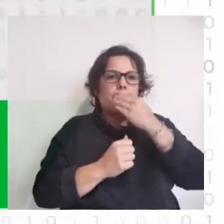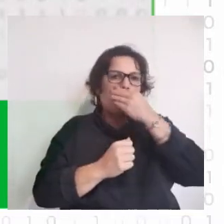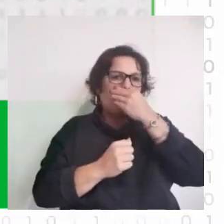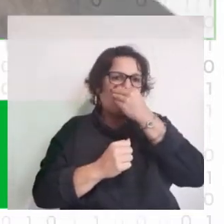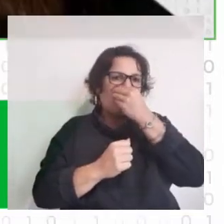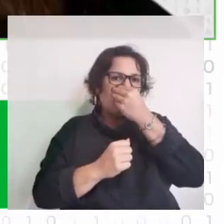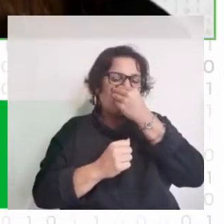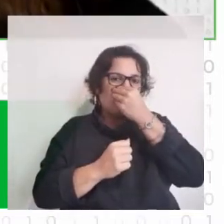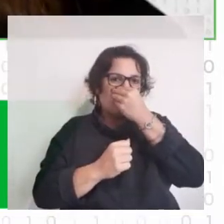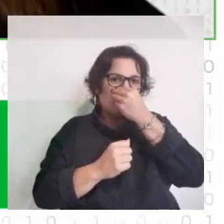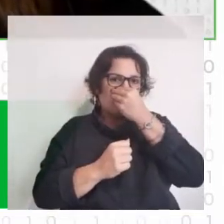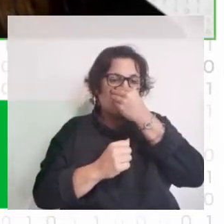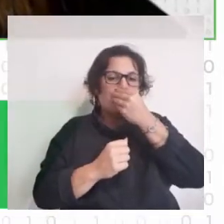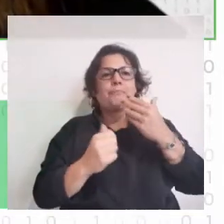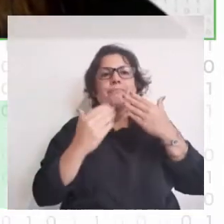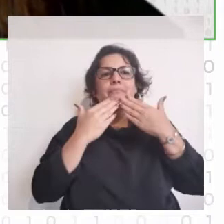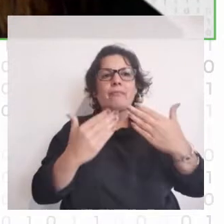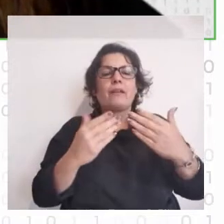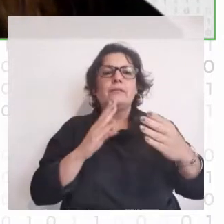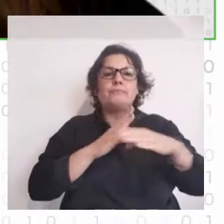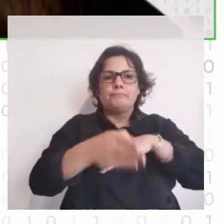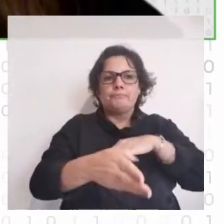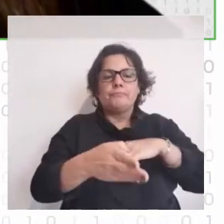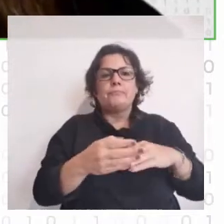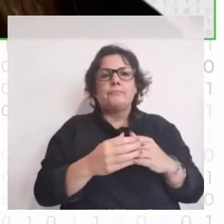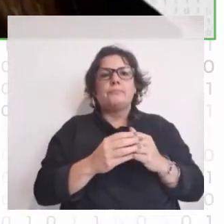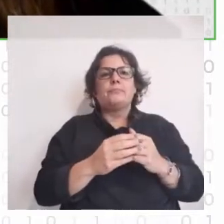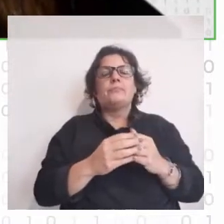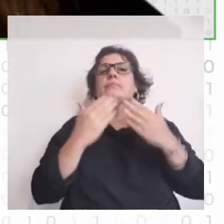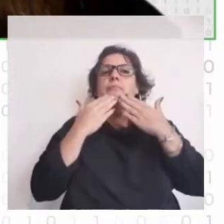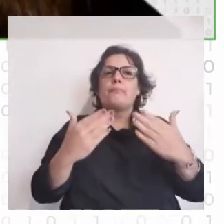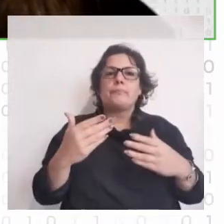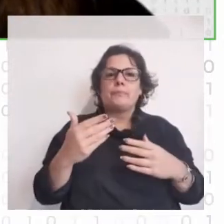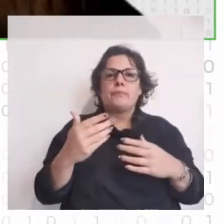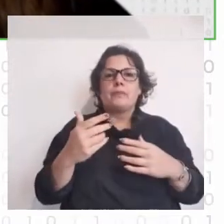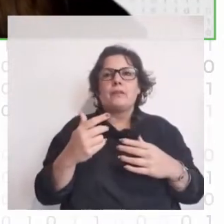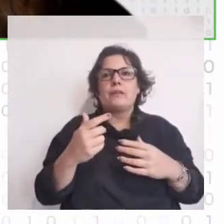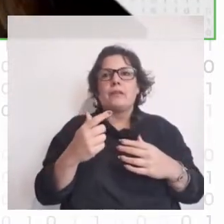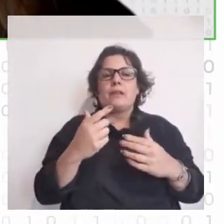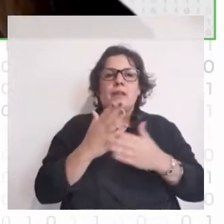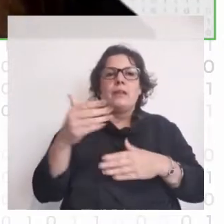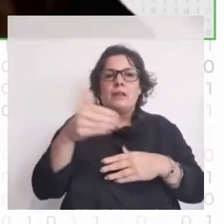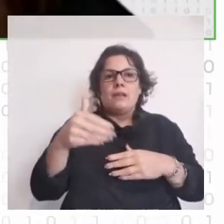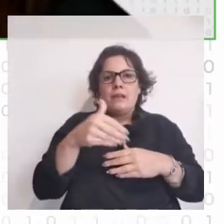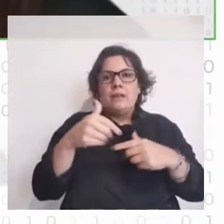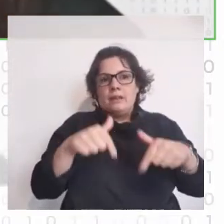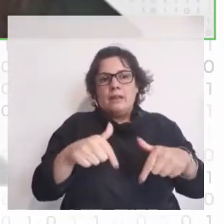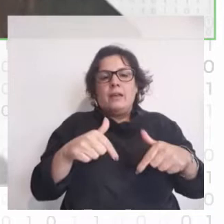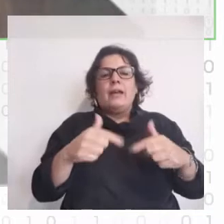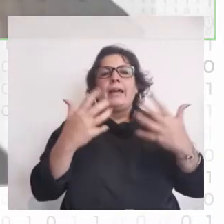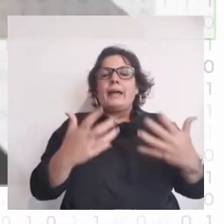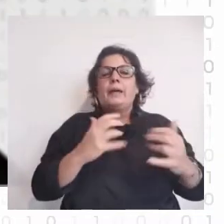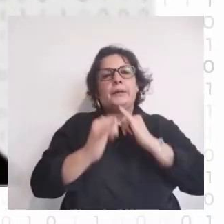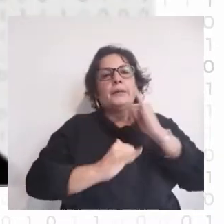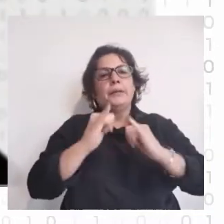Buenas, muchas gracias por la introducción y gracias por participar, por tenernos participando en el programa. Bueno, les queremos contar